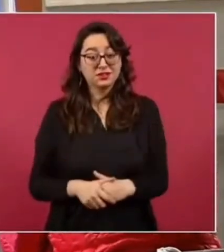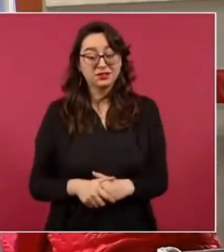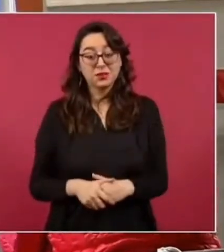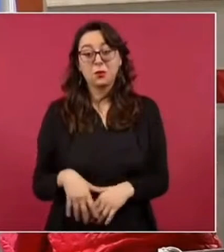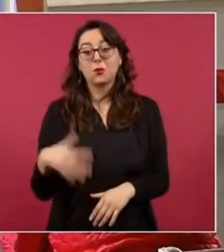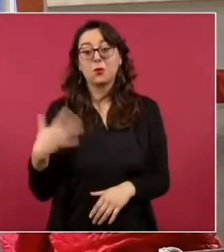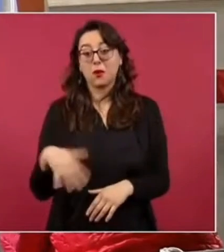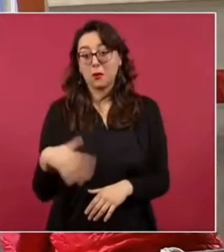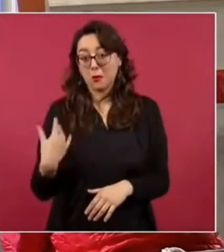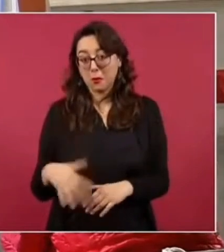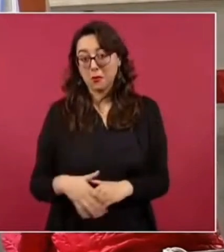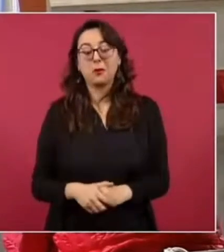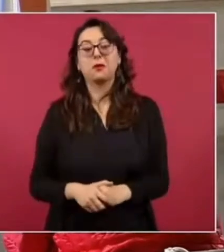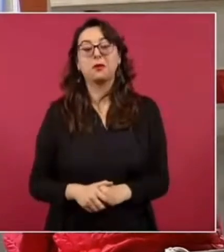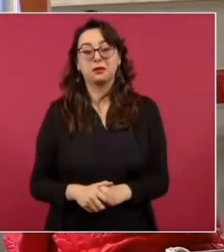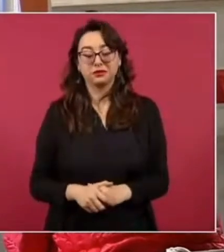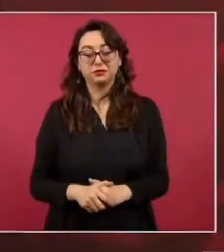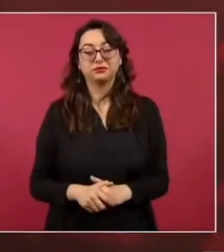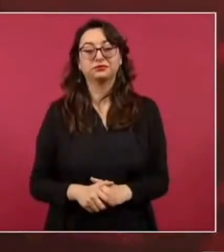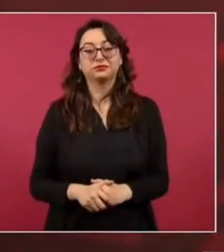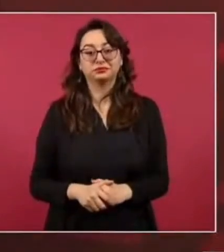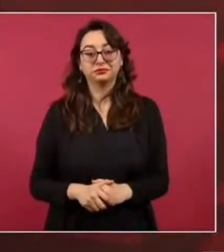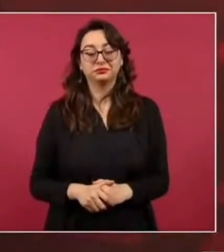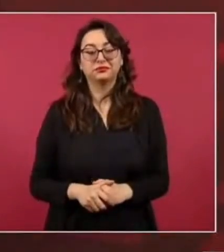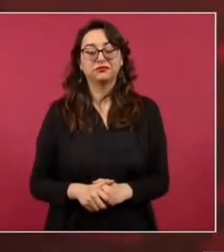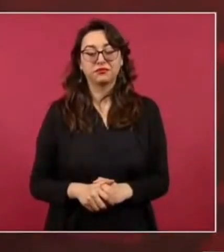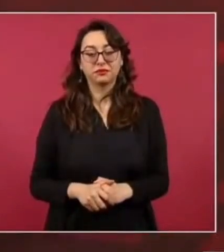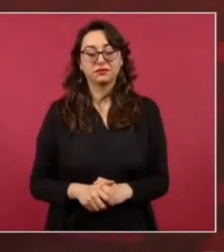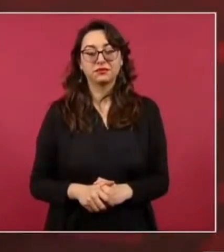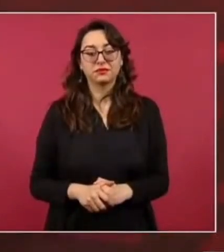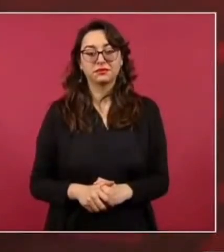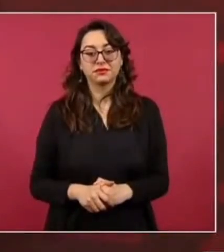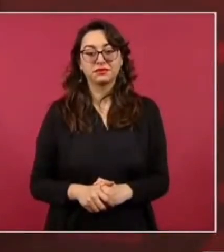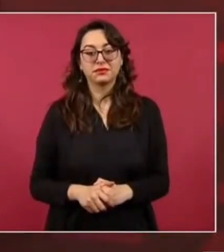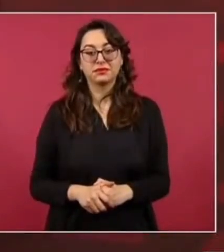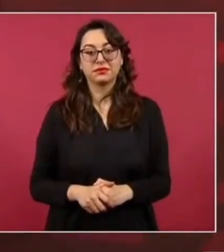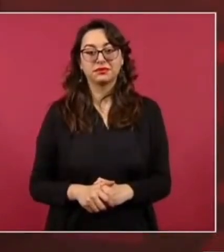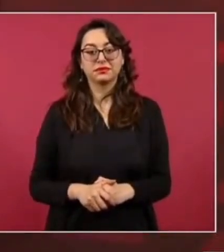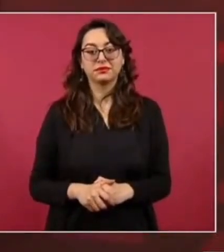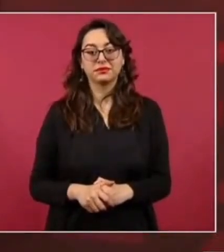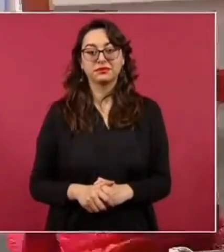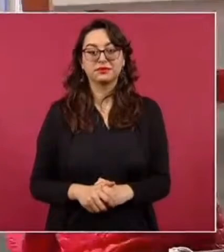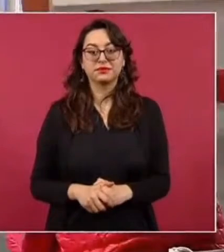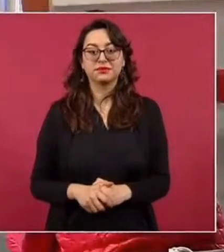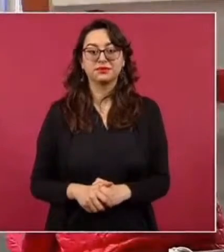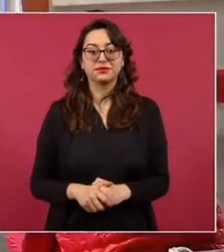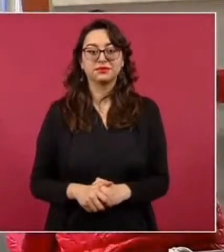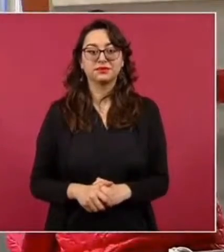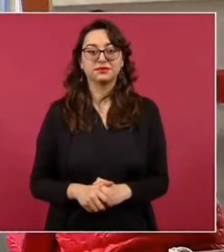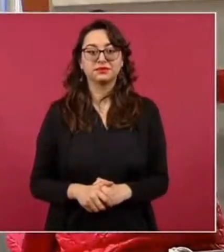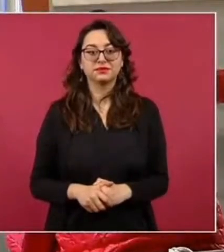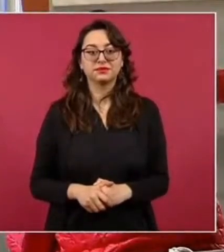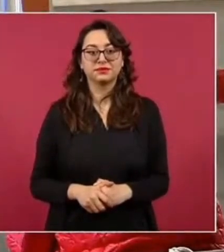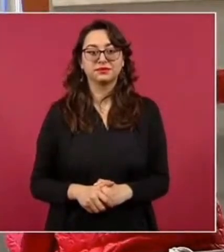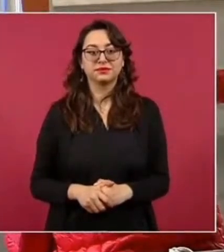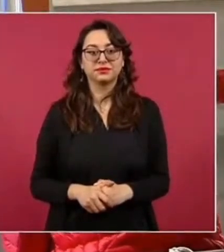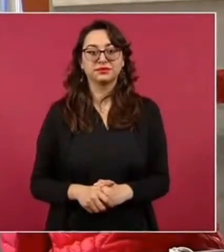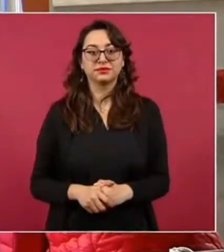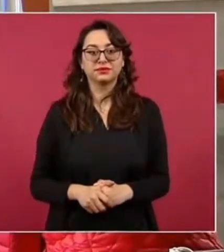miércoles fue el miércoles sí fue el miércoles aquí está claro